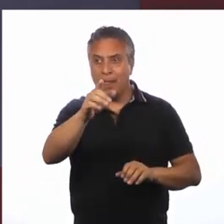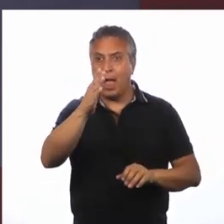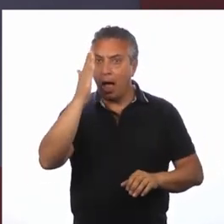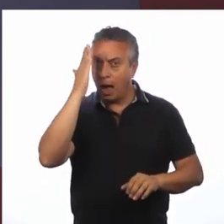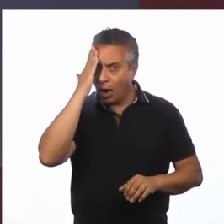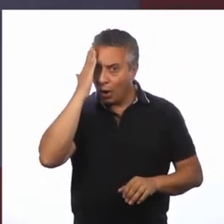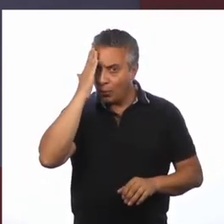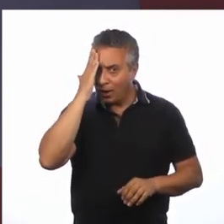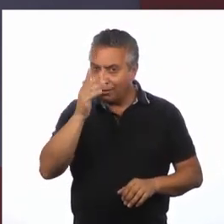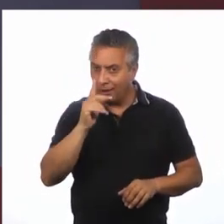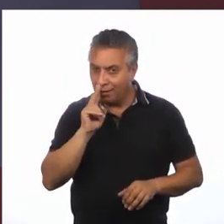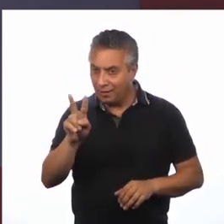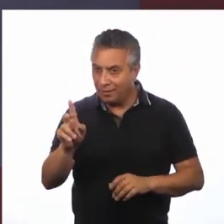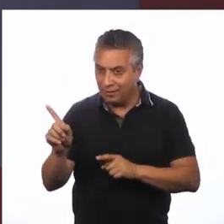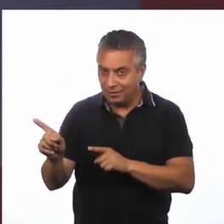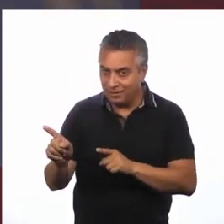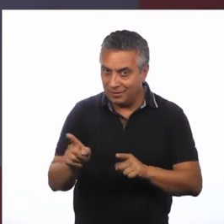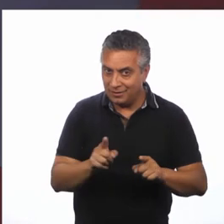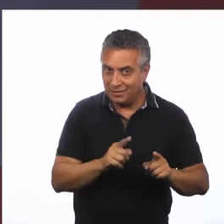Recuerdenlo Así